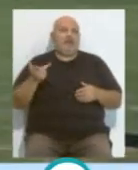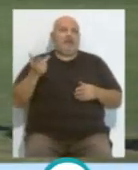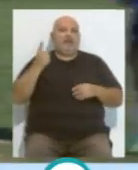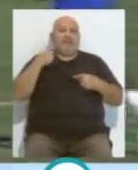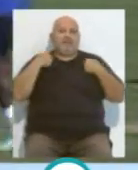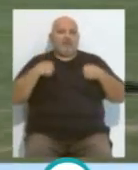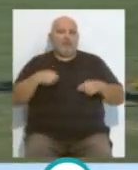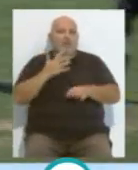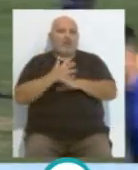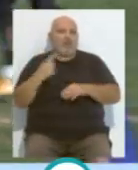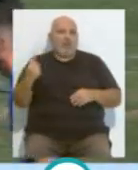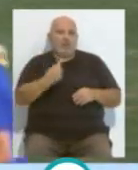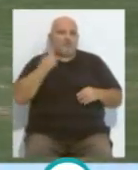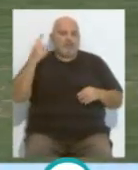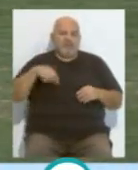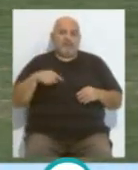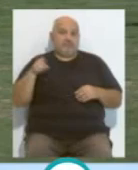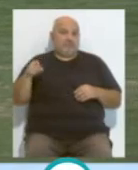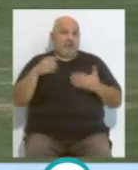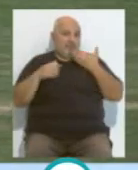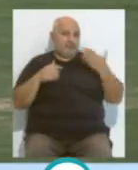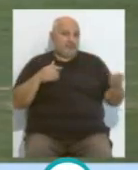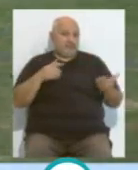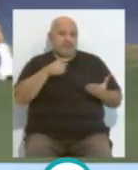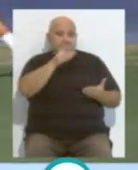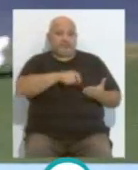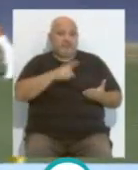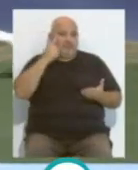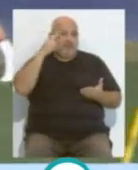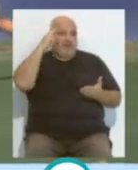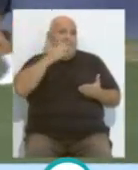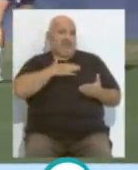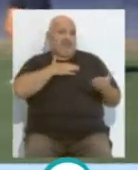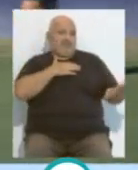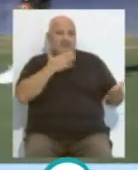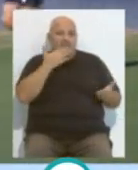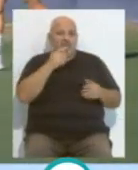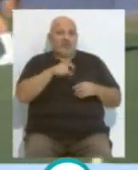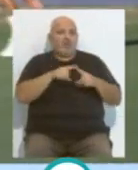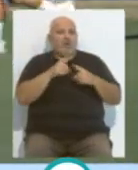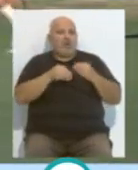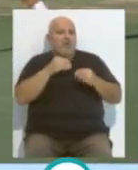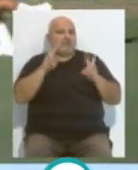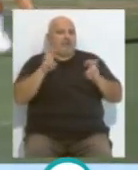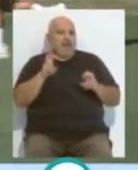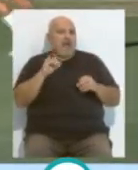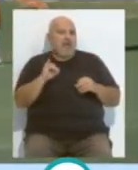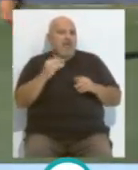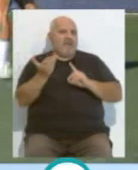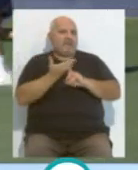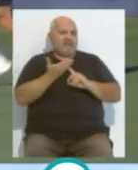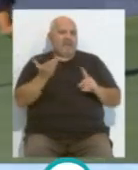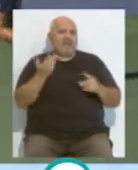el estado físico de los jugadores fue, y tú como preparador físico sabes que eso no es un tema menor, porque está también